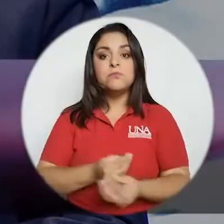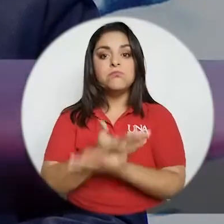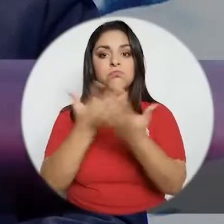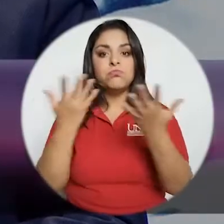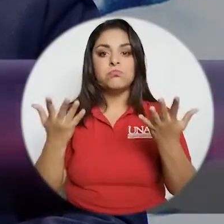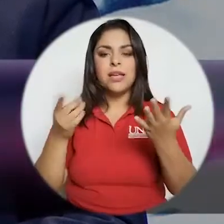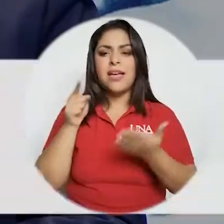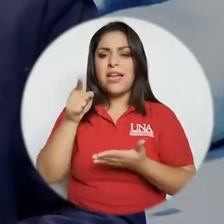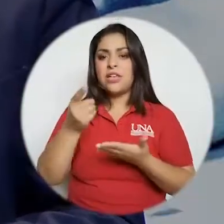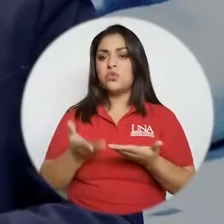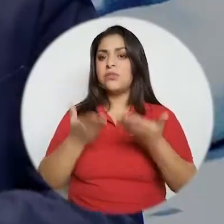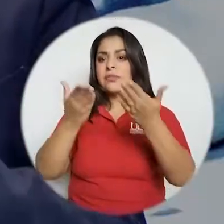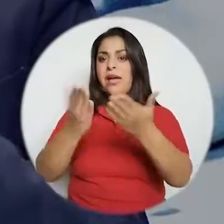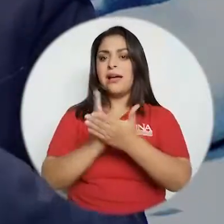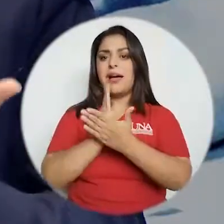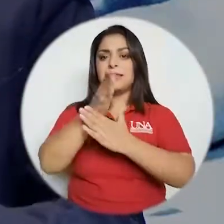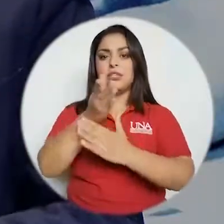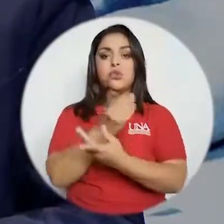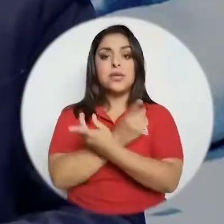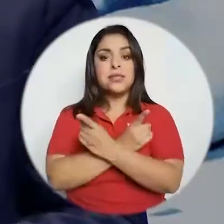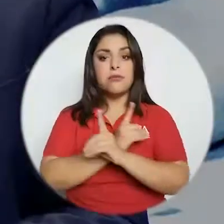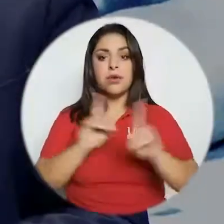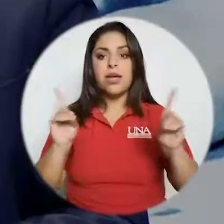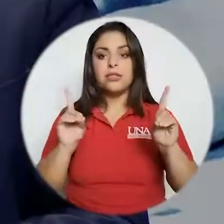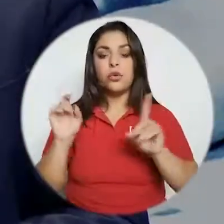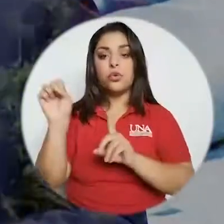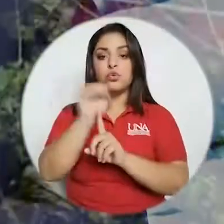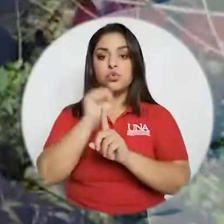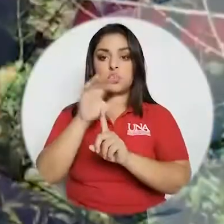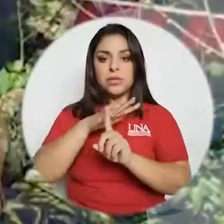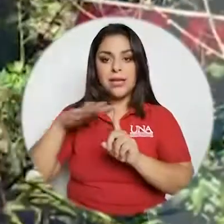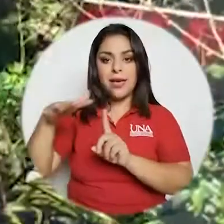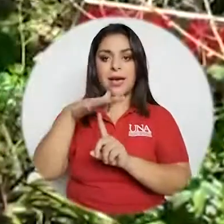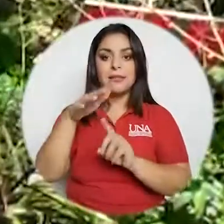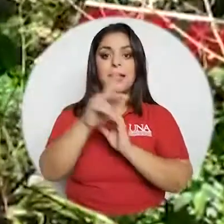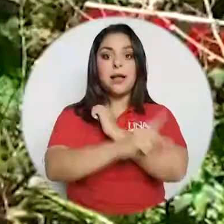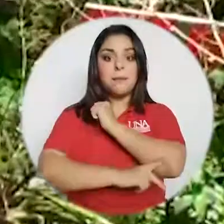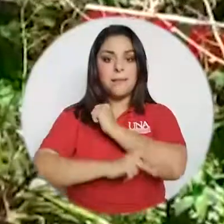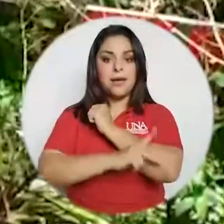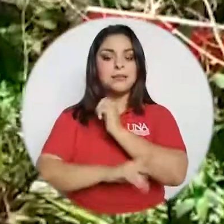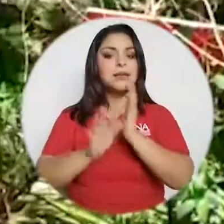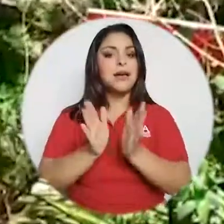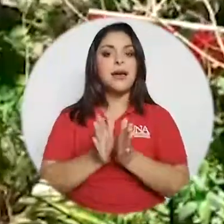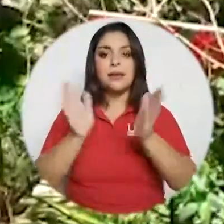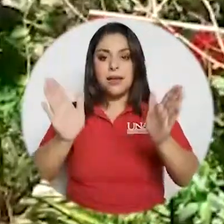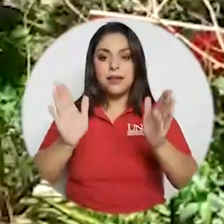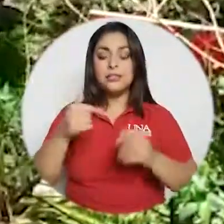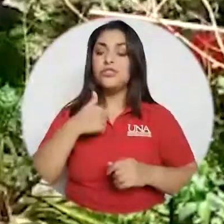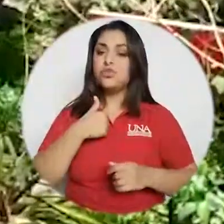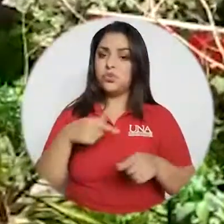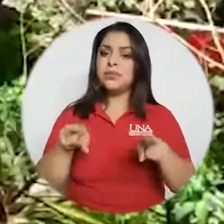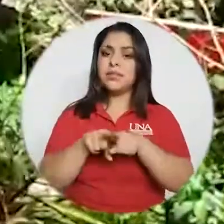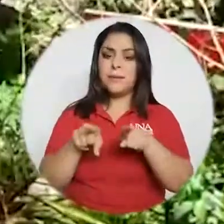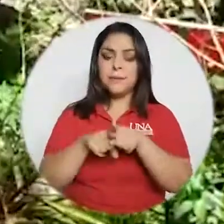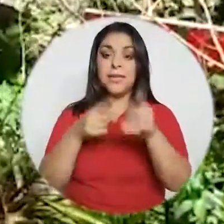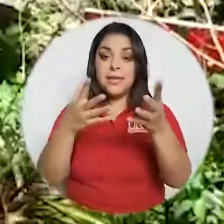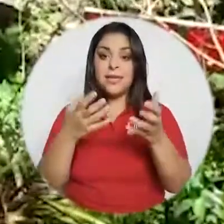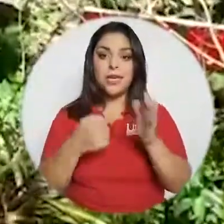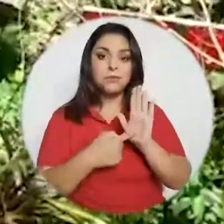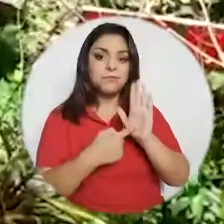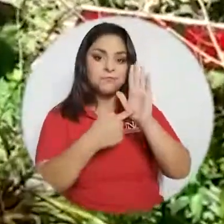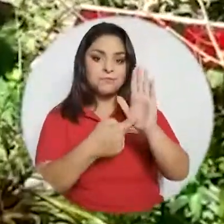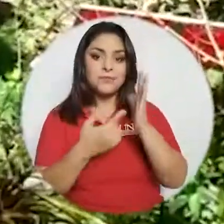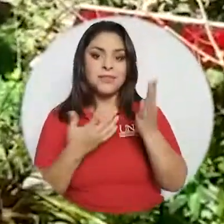fundamentalmente en generar un acceso más democrático a la sociedad al país en general y yo también